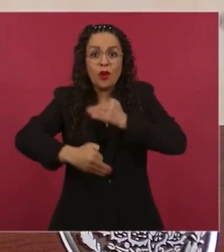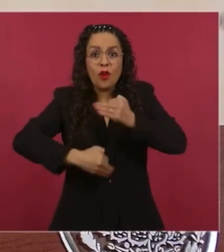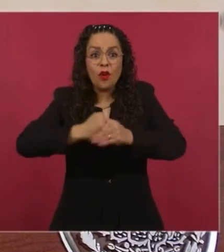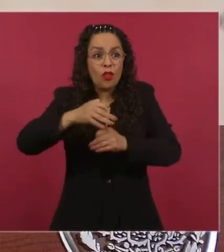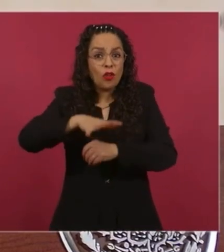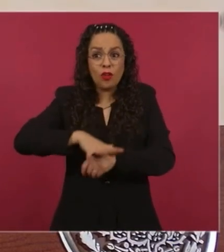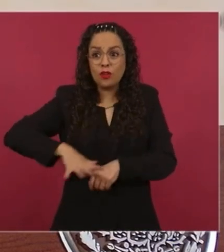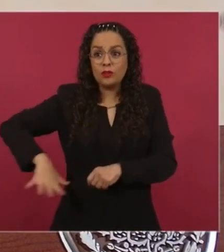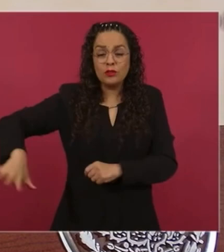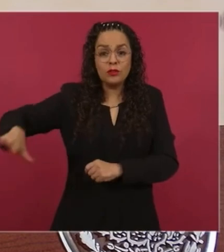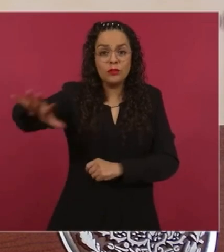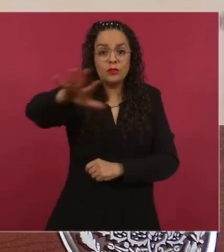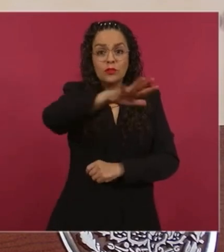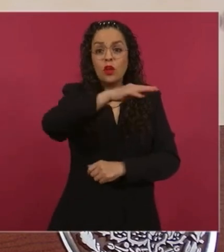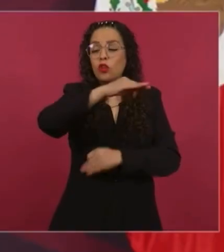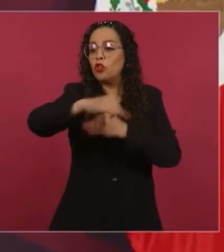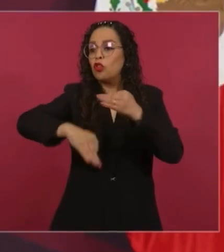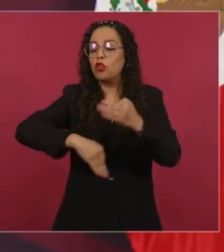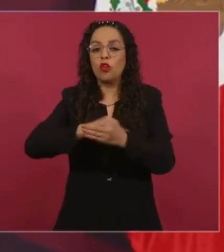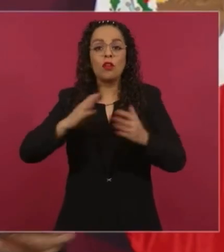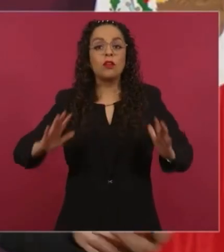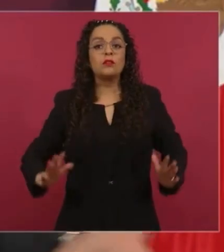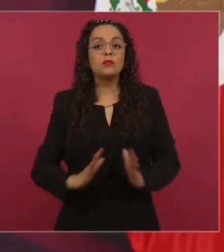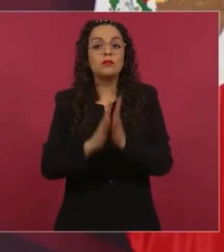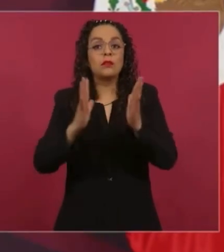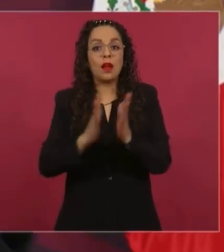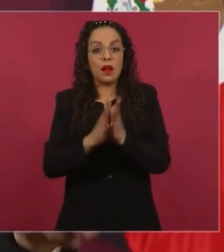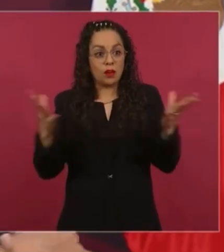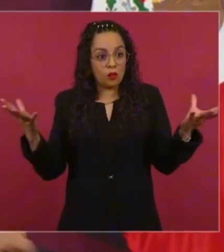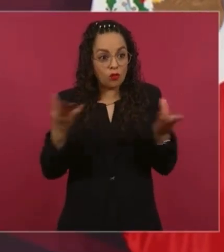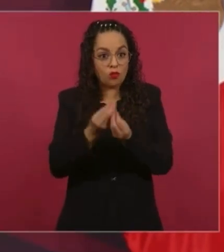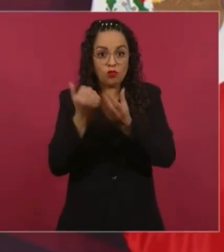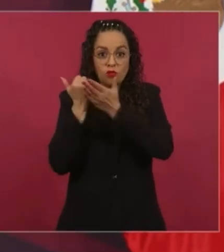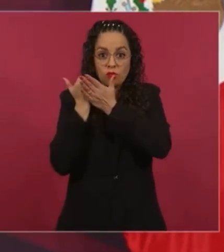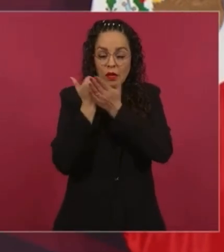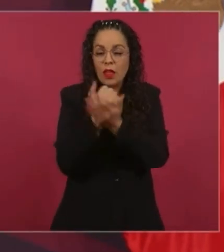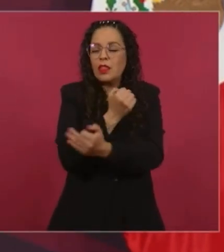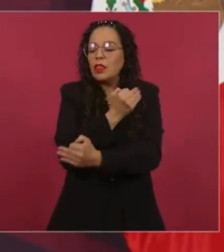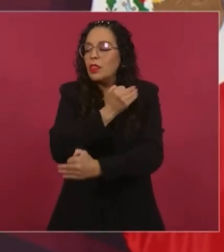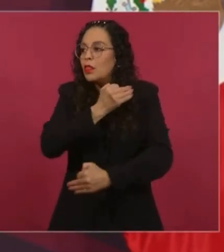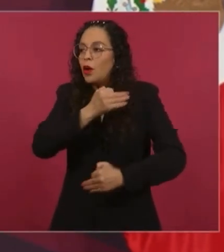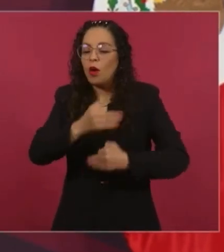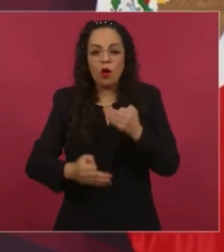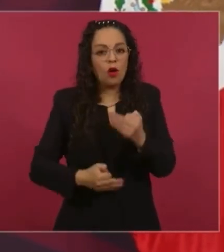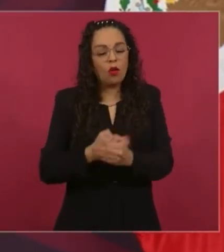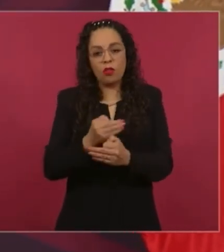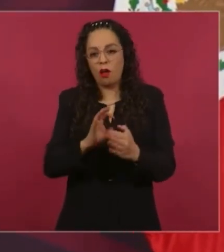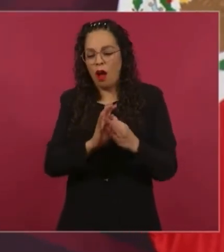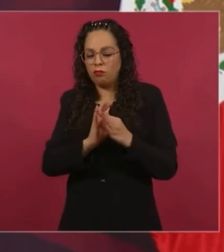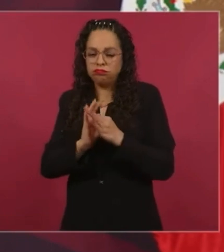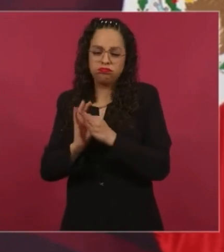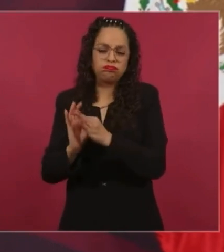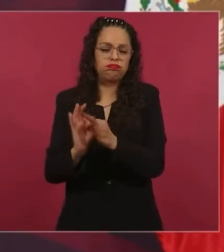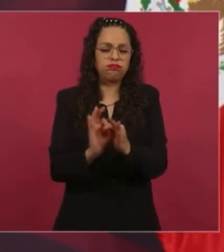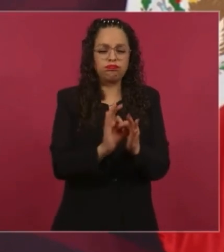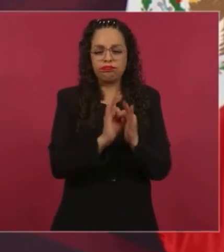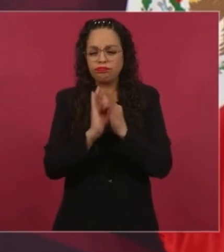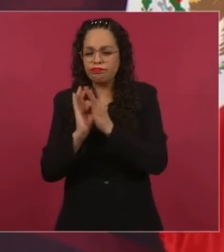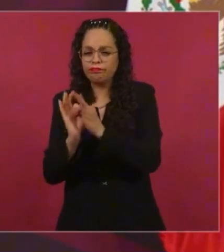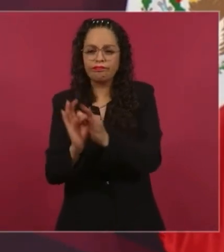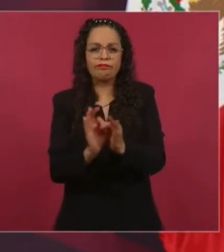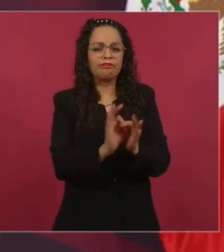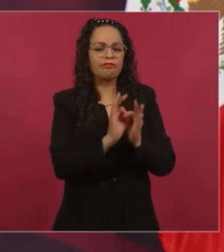todos hemos contribuido, todos hemos participado y a mí me toca articularlo